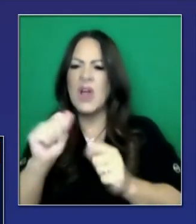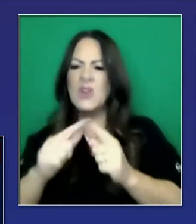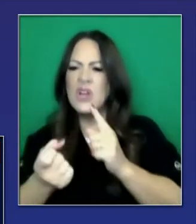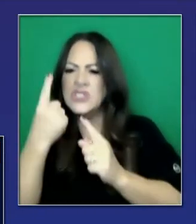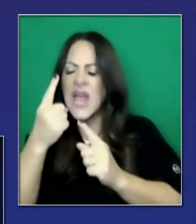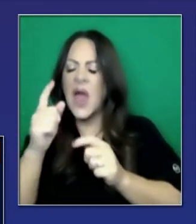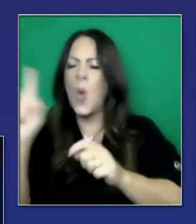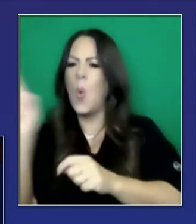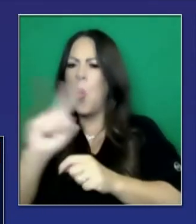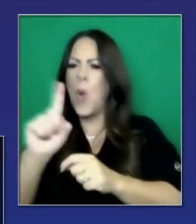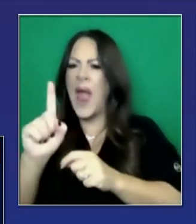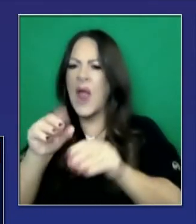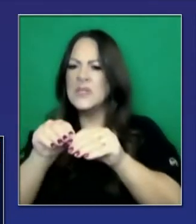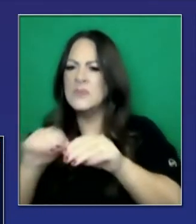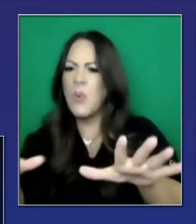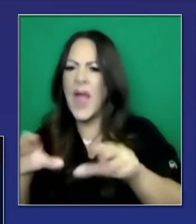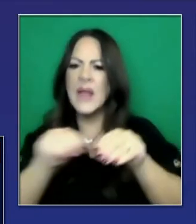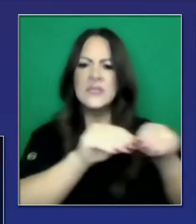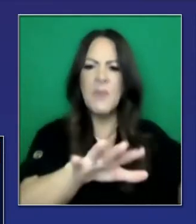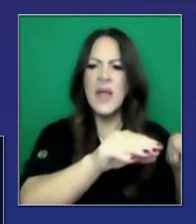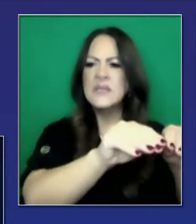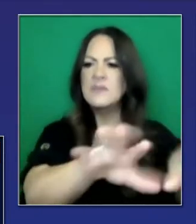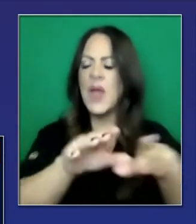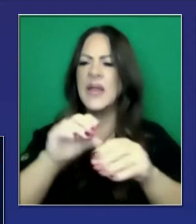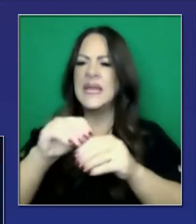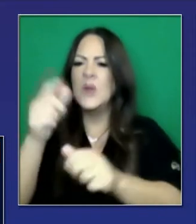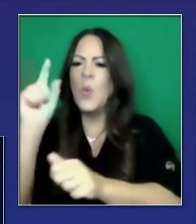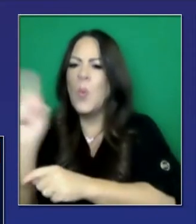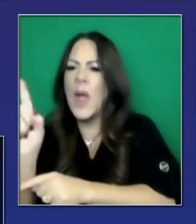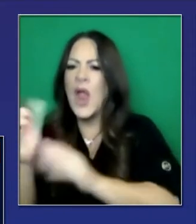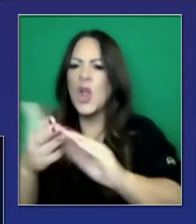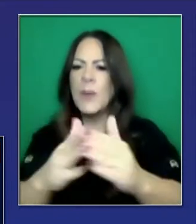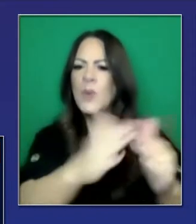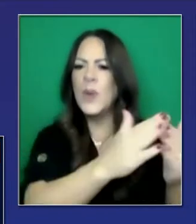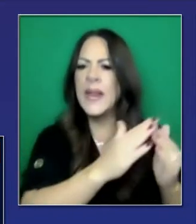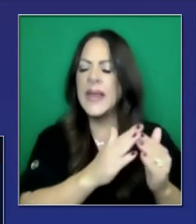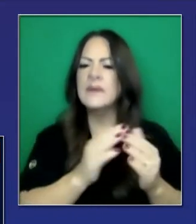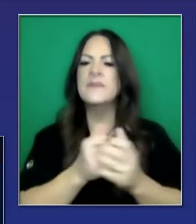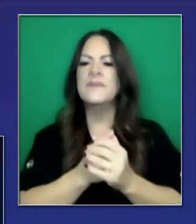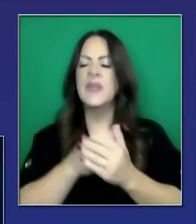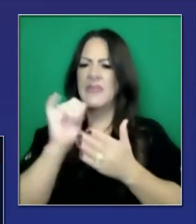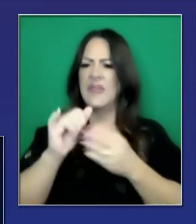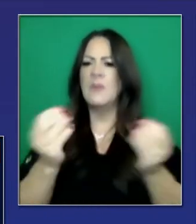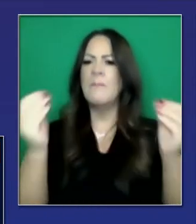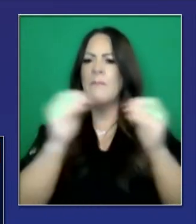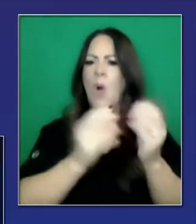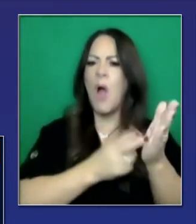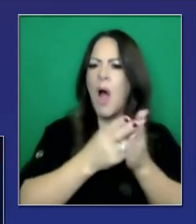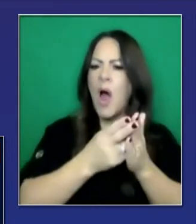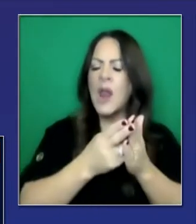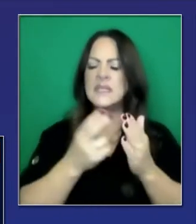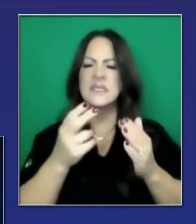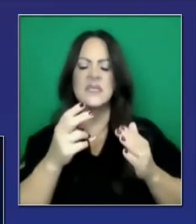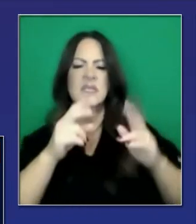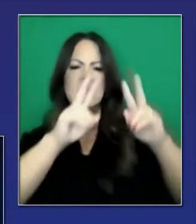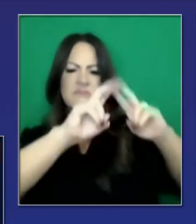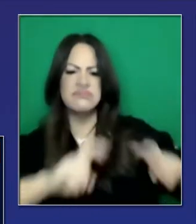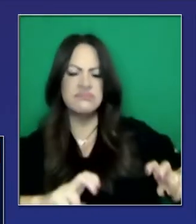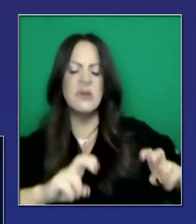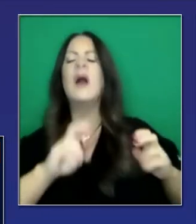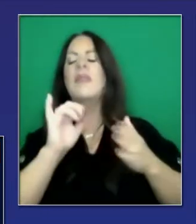precisión en comprender cómo se transmite, más casos, más números de los casos, pero claramente va a ser una